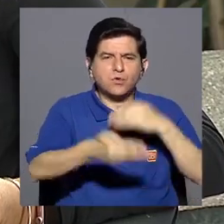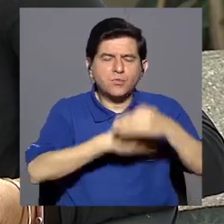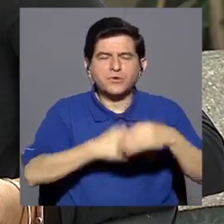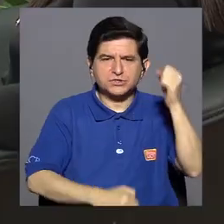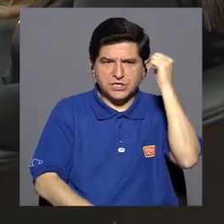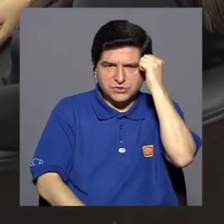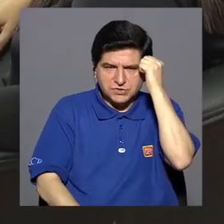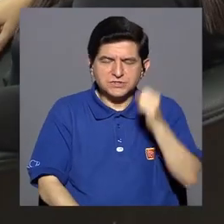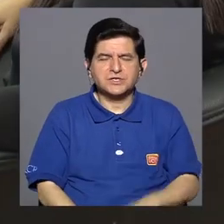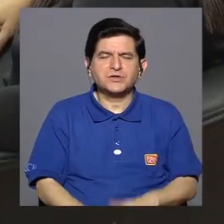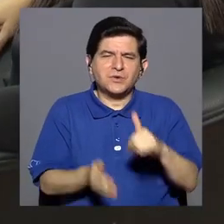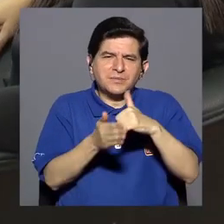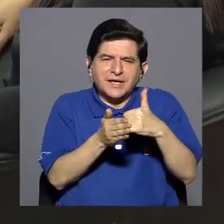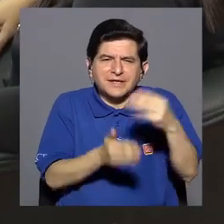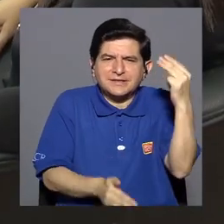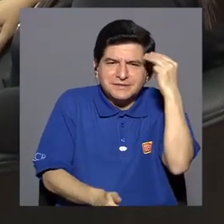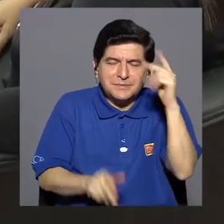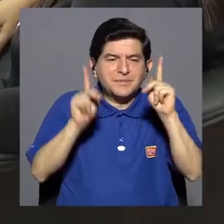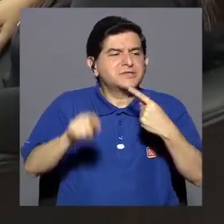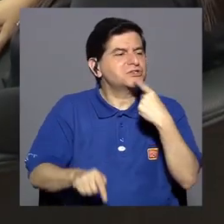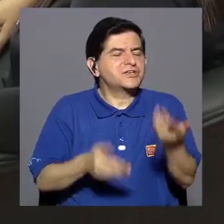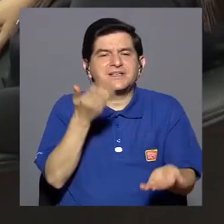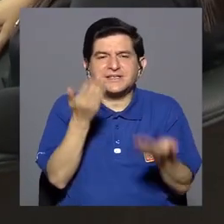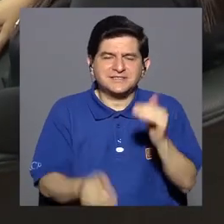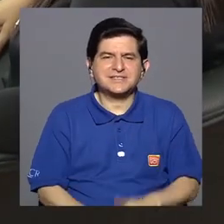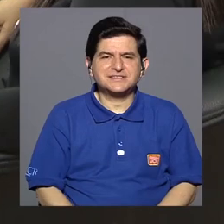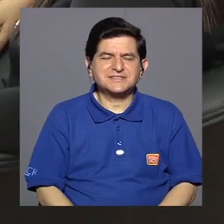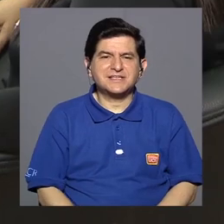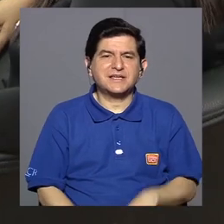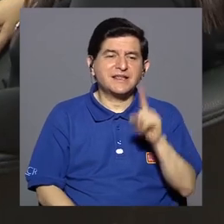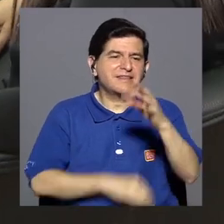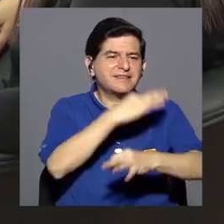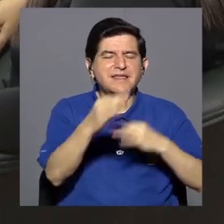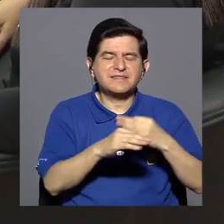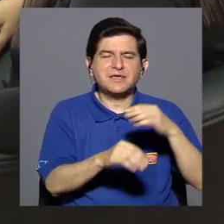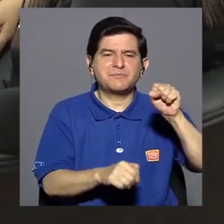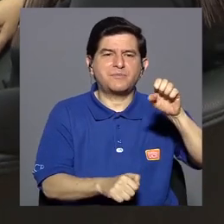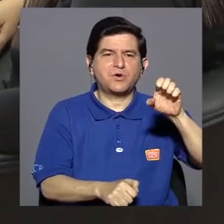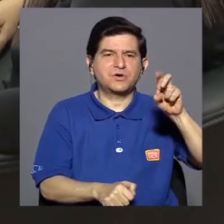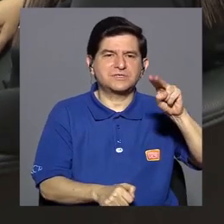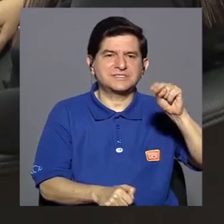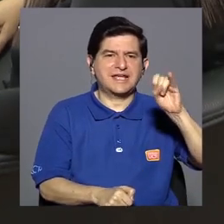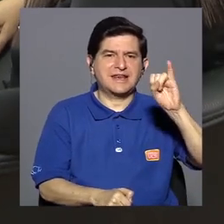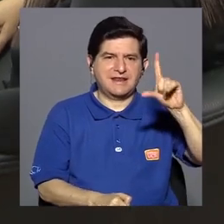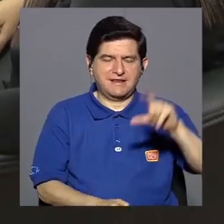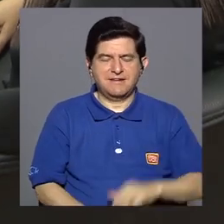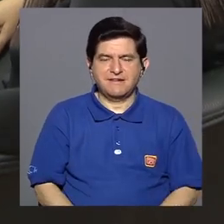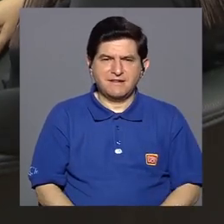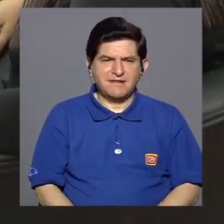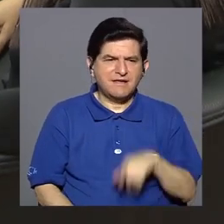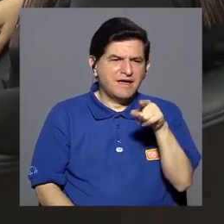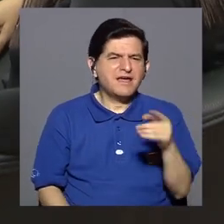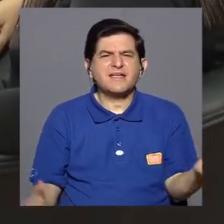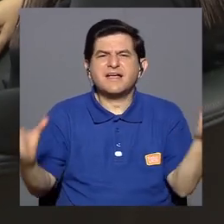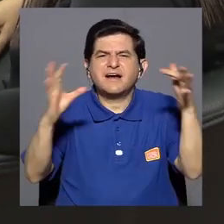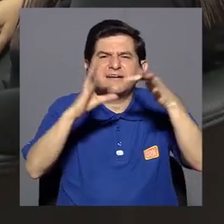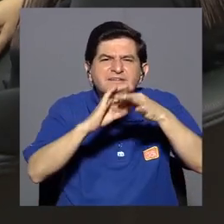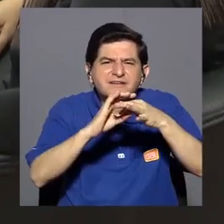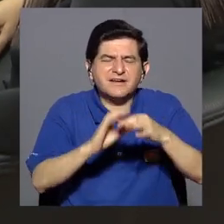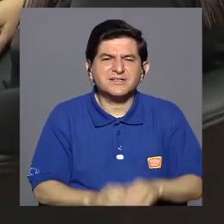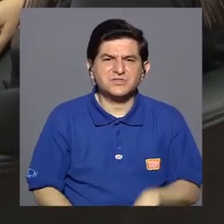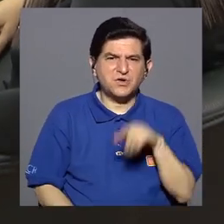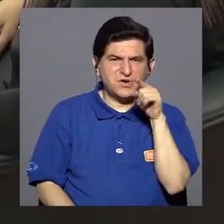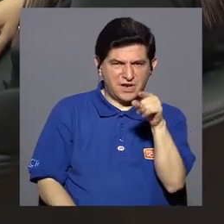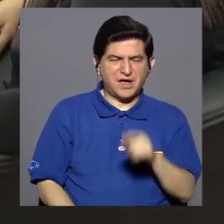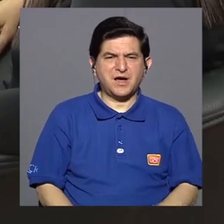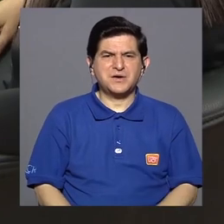demenciales. Algunas veces la gente hablaba de que existía demencia senil. La demencia senil, ¿cómo que hace relación